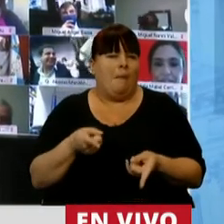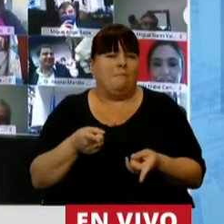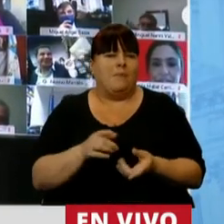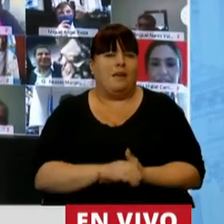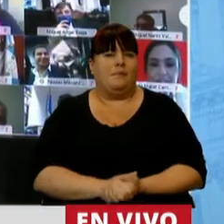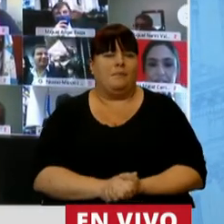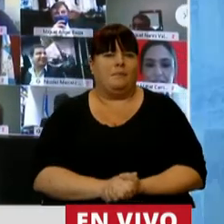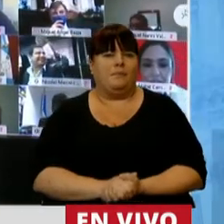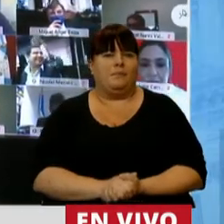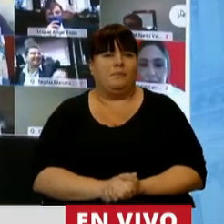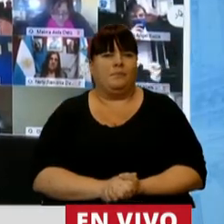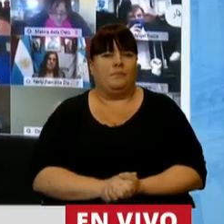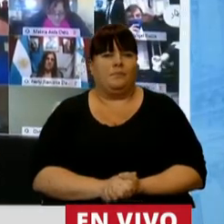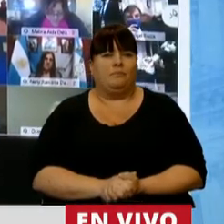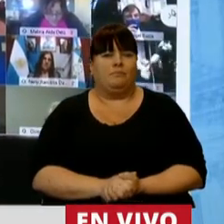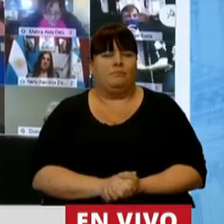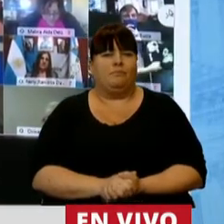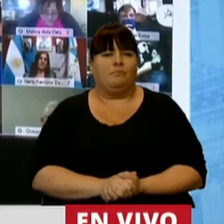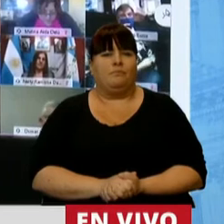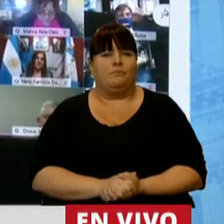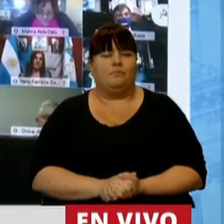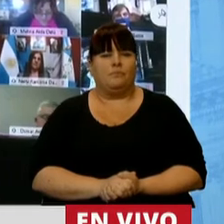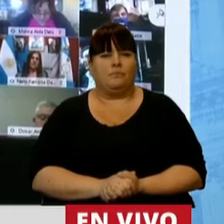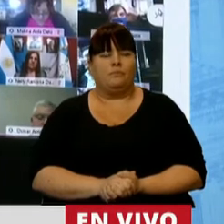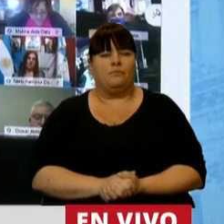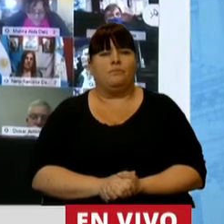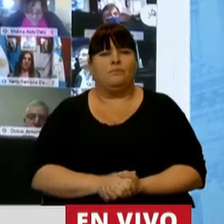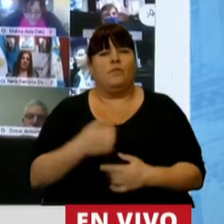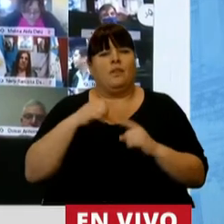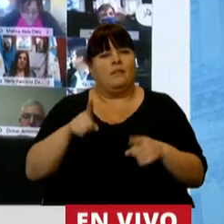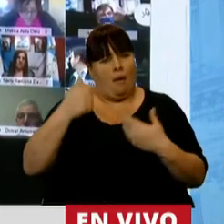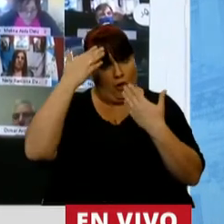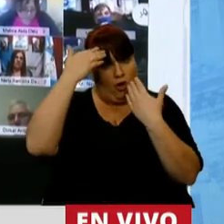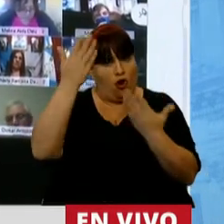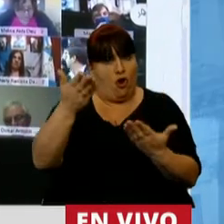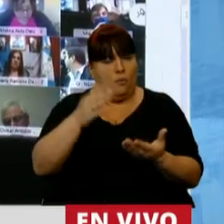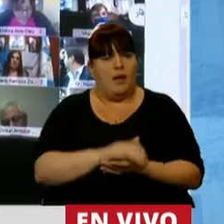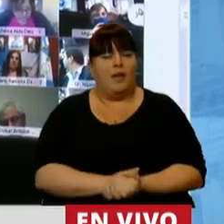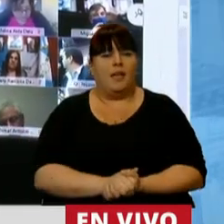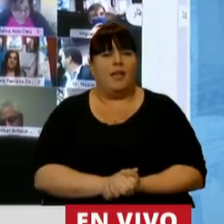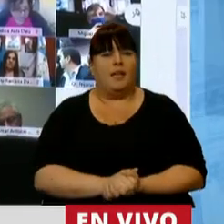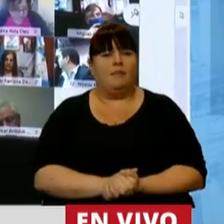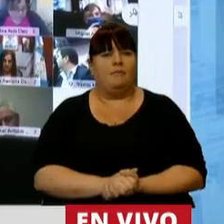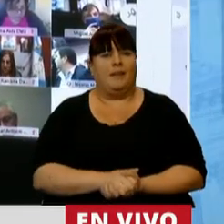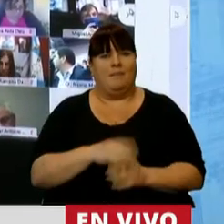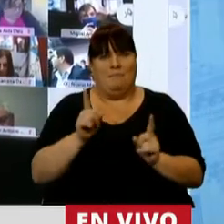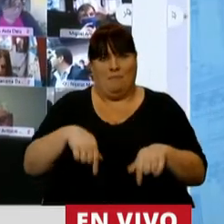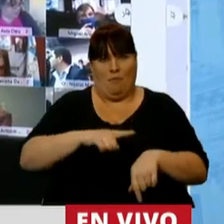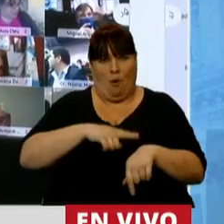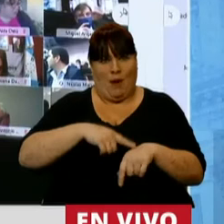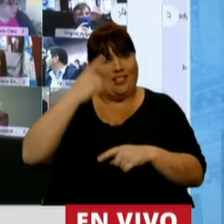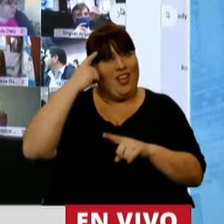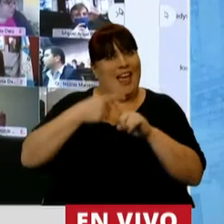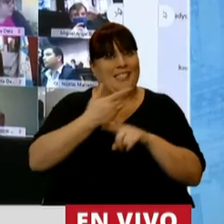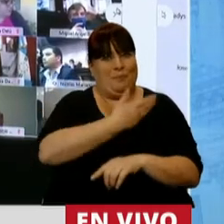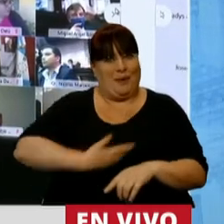a este homenaje que se está haciendo en este momento al